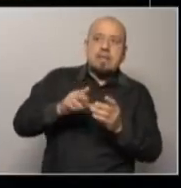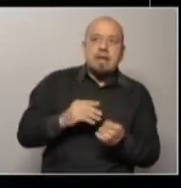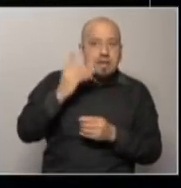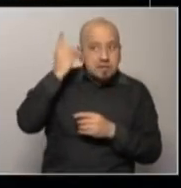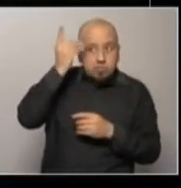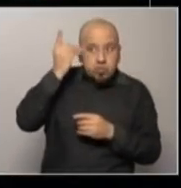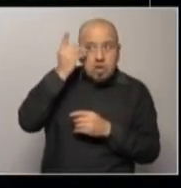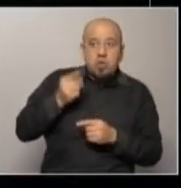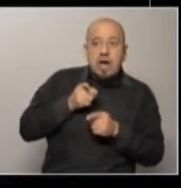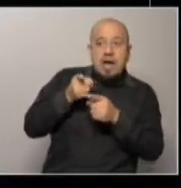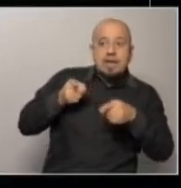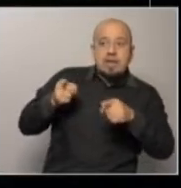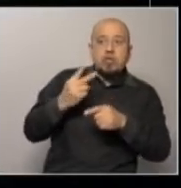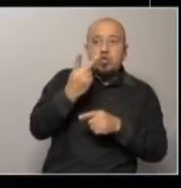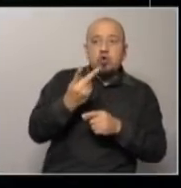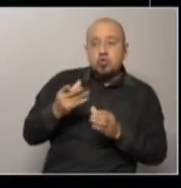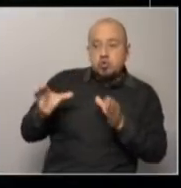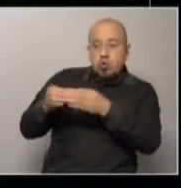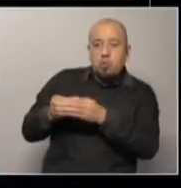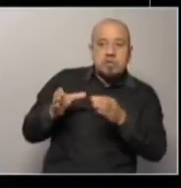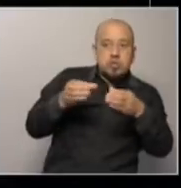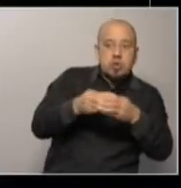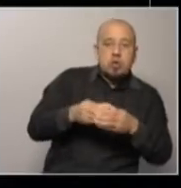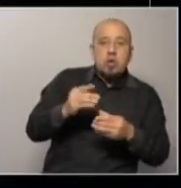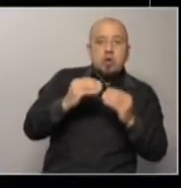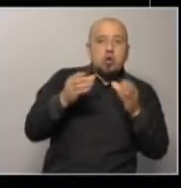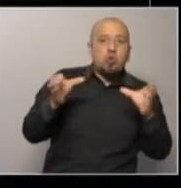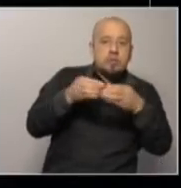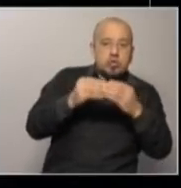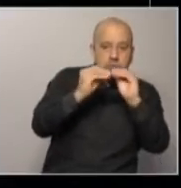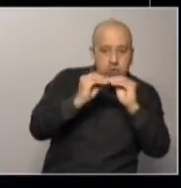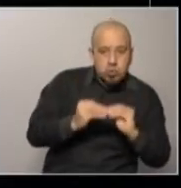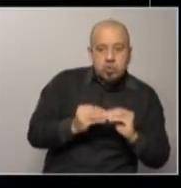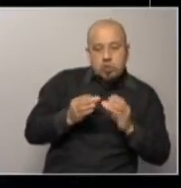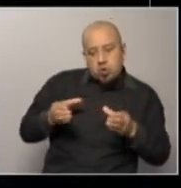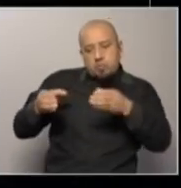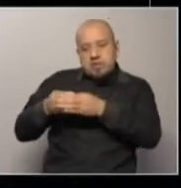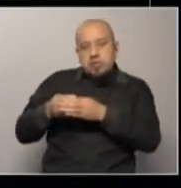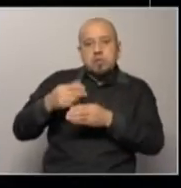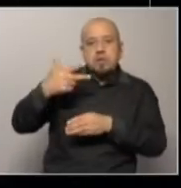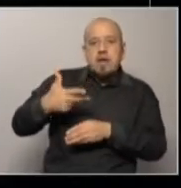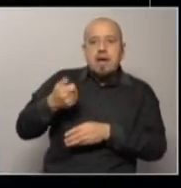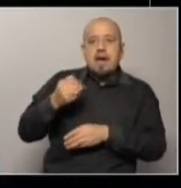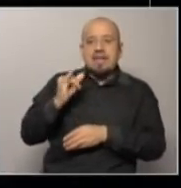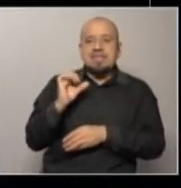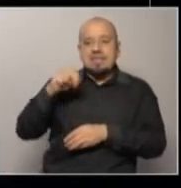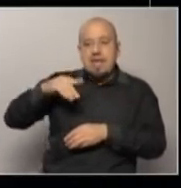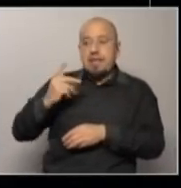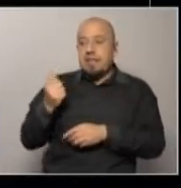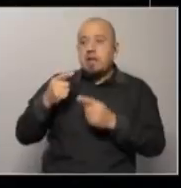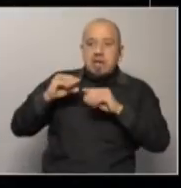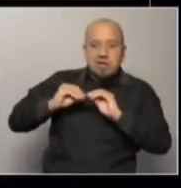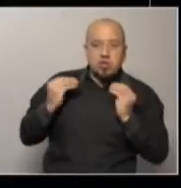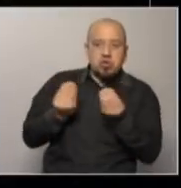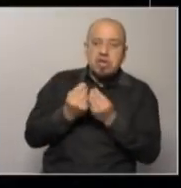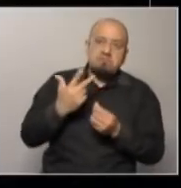se integran dos comisiones, la Comisión de Hacienda con la Comisión de Presupuestos, son 20 y pico de diputados y van a